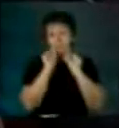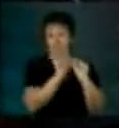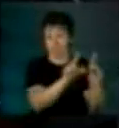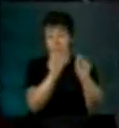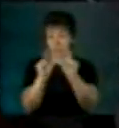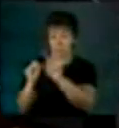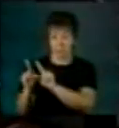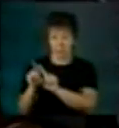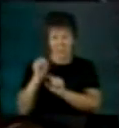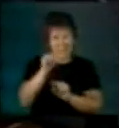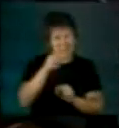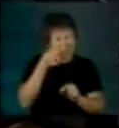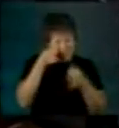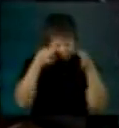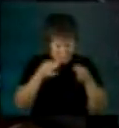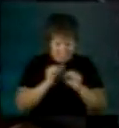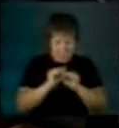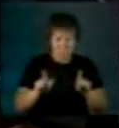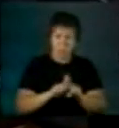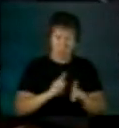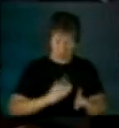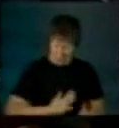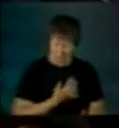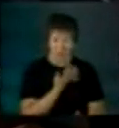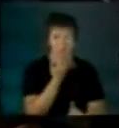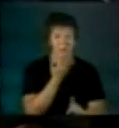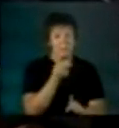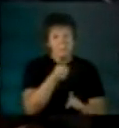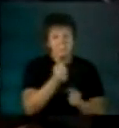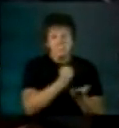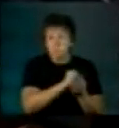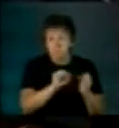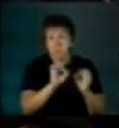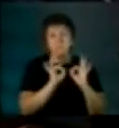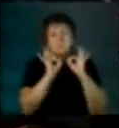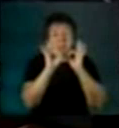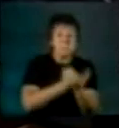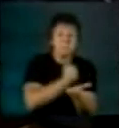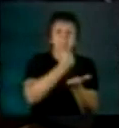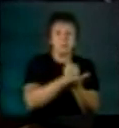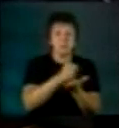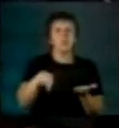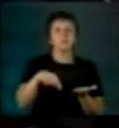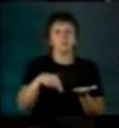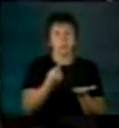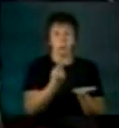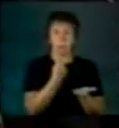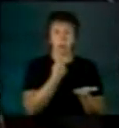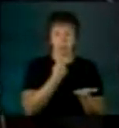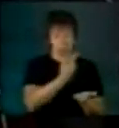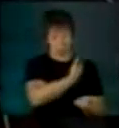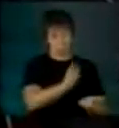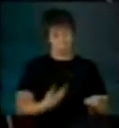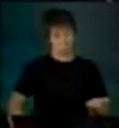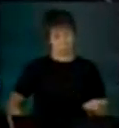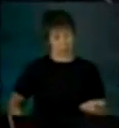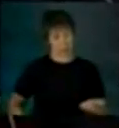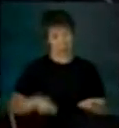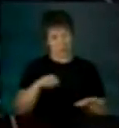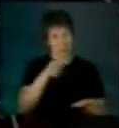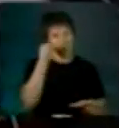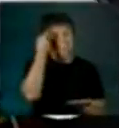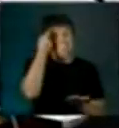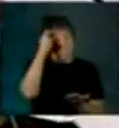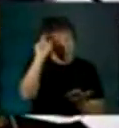Esa sinceridad y esa valentía van a ser necesarias para llevar adelante las políticas de Estado que